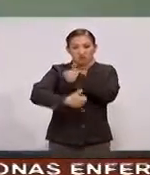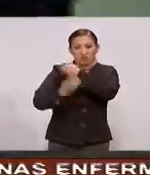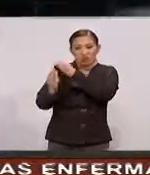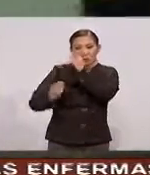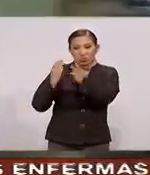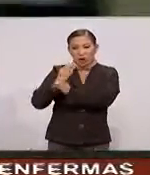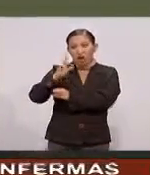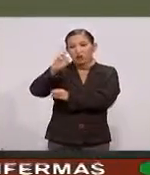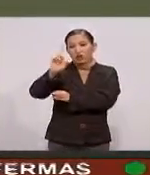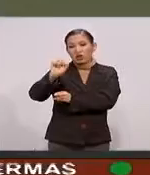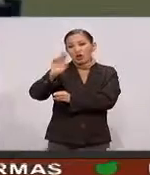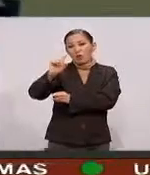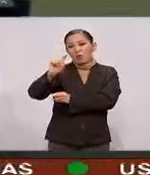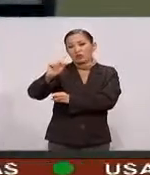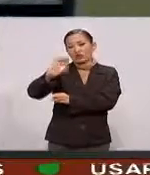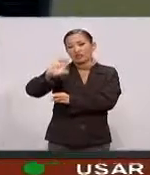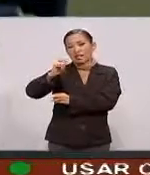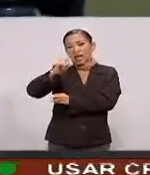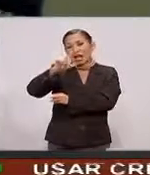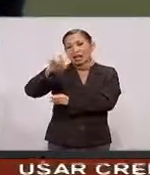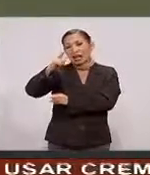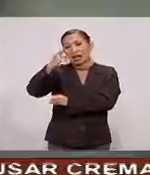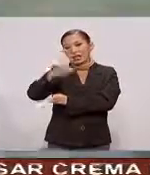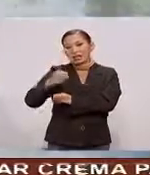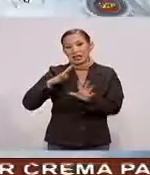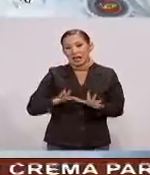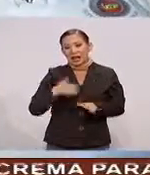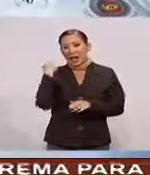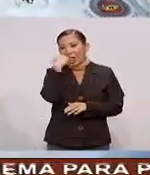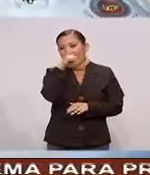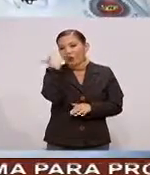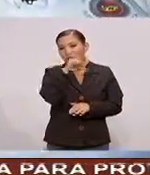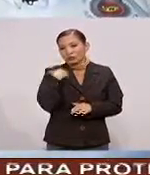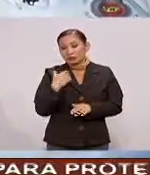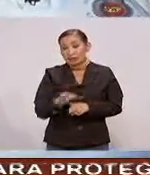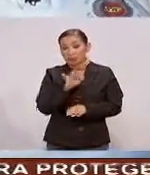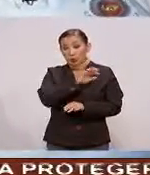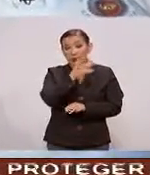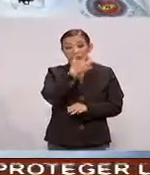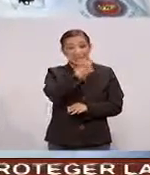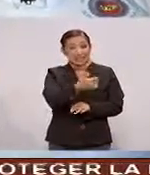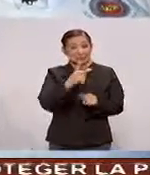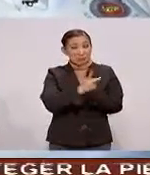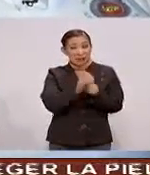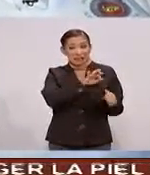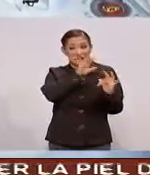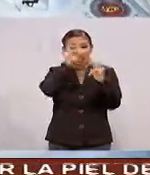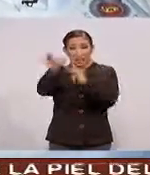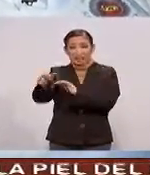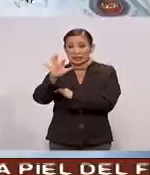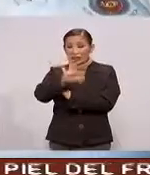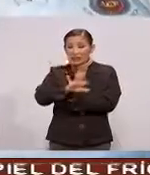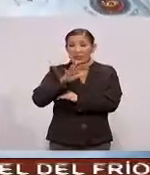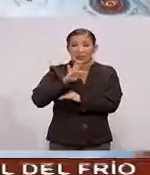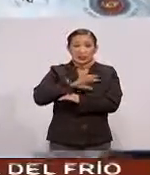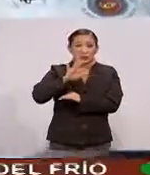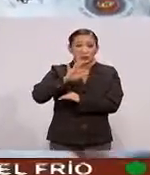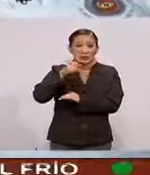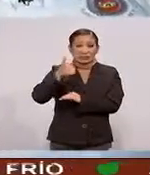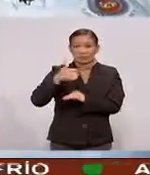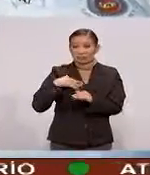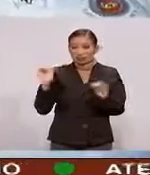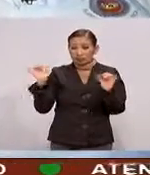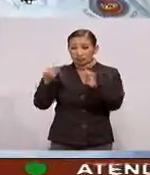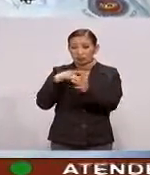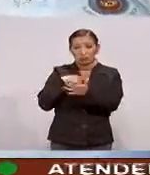mundial Robot Challenge 2016 Realizado en Austria Reunió más de 56 países Y cerca de 2.000 prototipos Los chicos